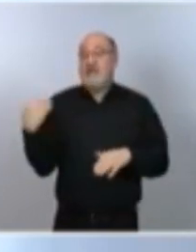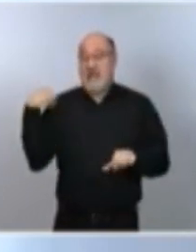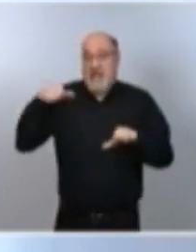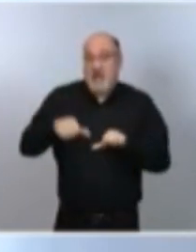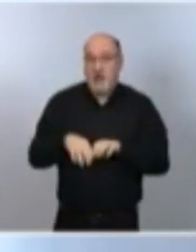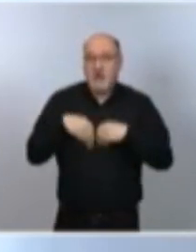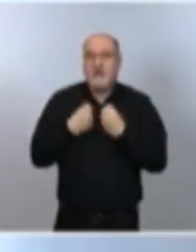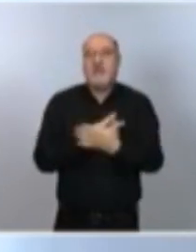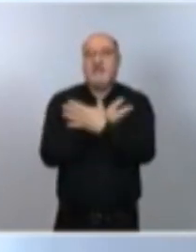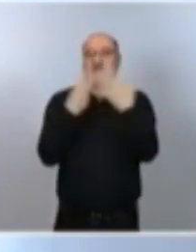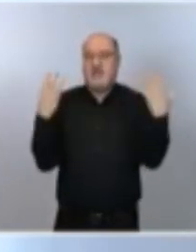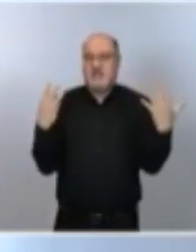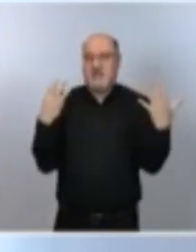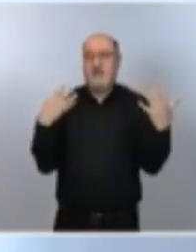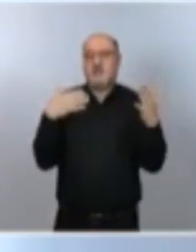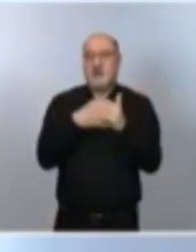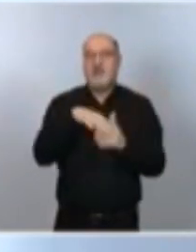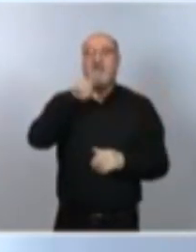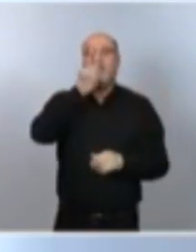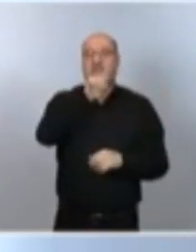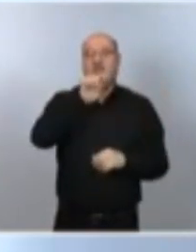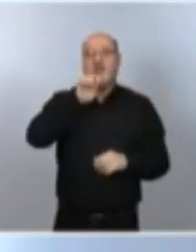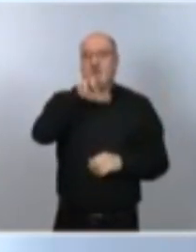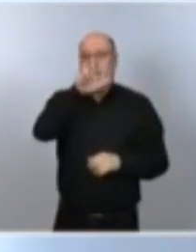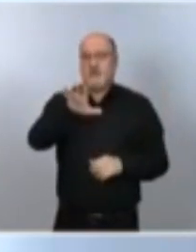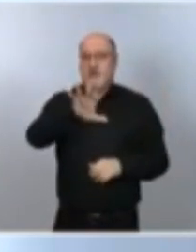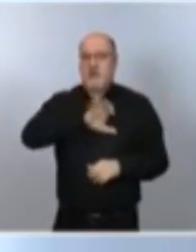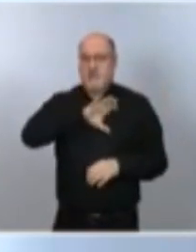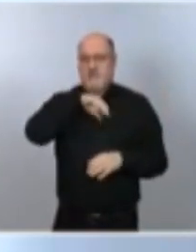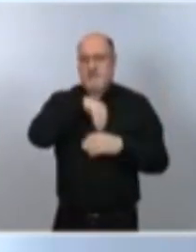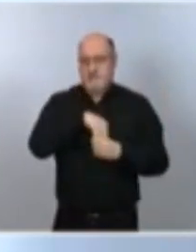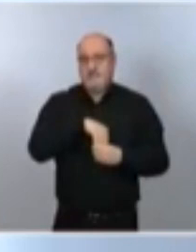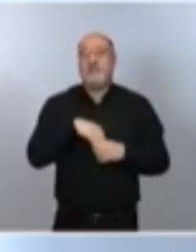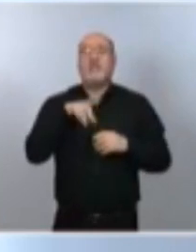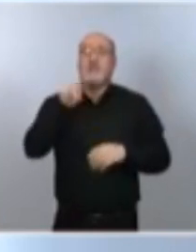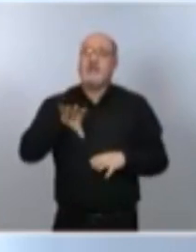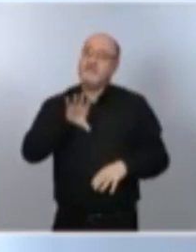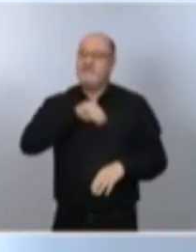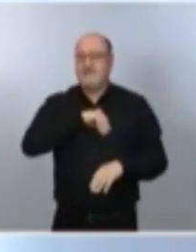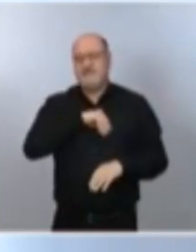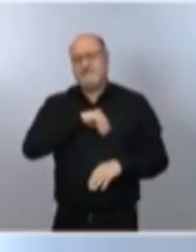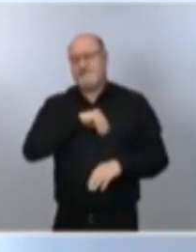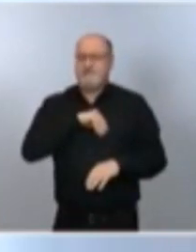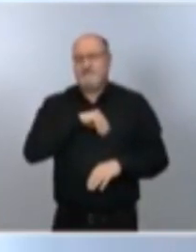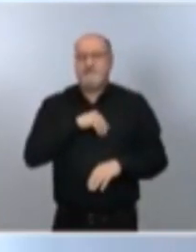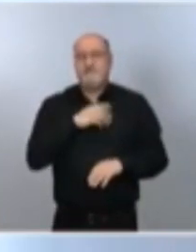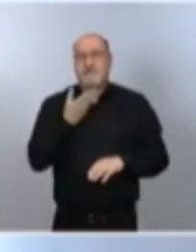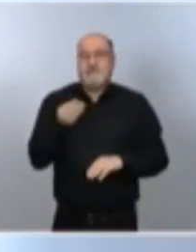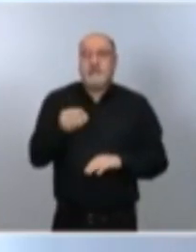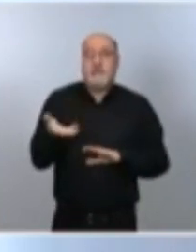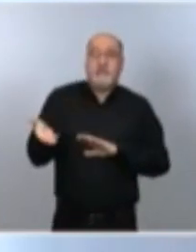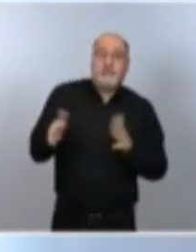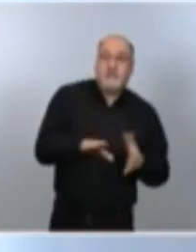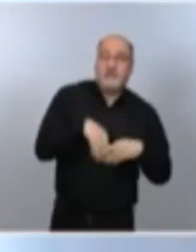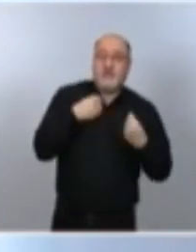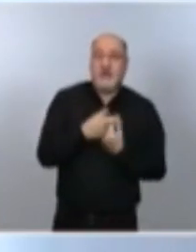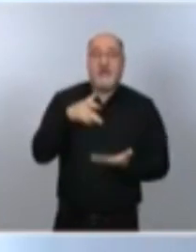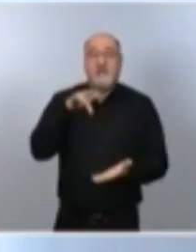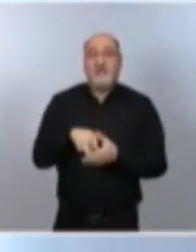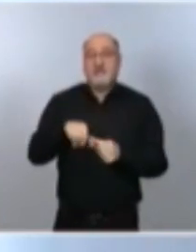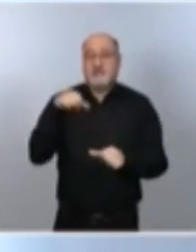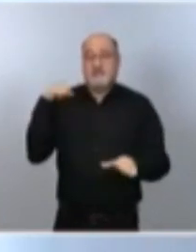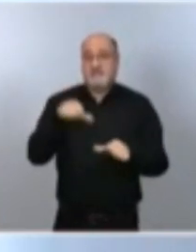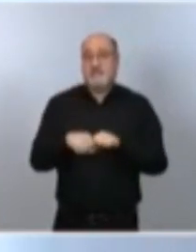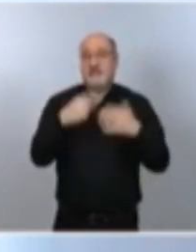.114. Lamentar, lamentar, día más, los fallecidos que con fecha de defunción en los últimos 7